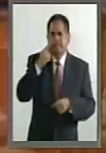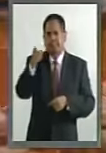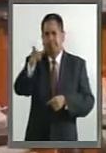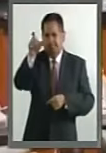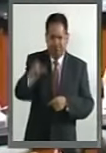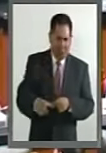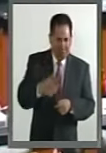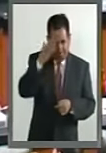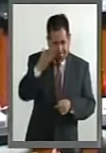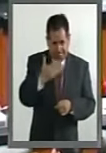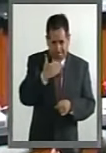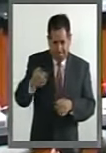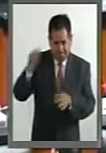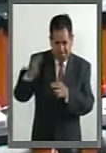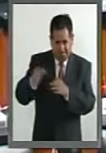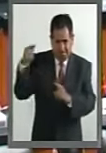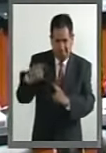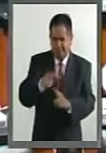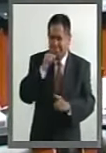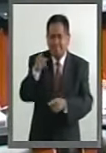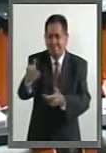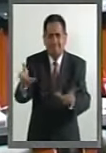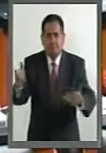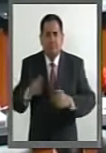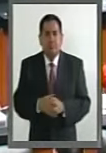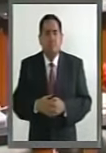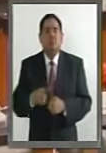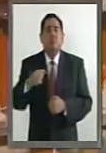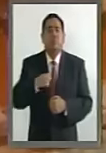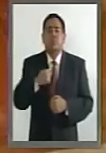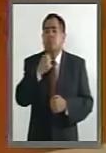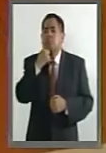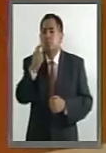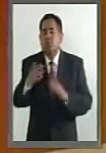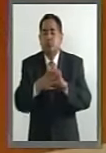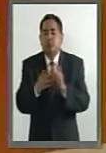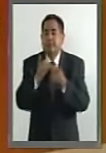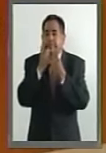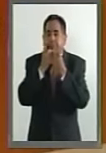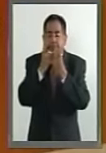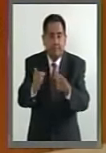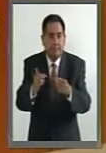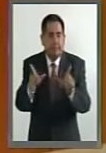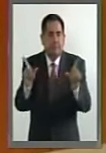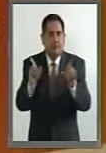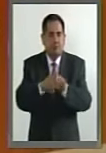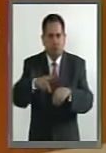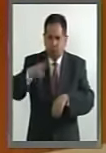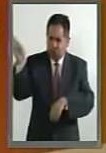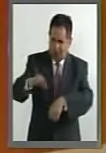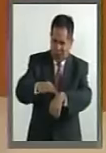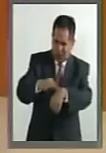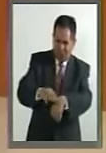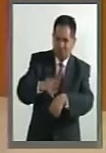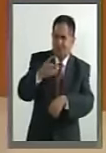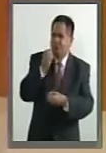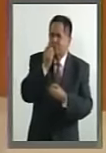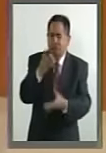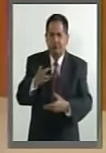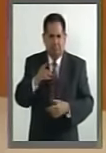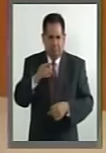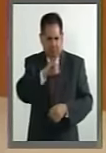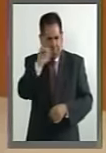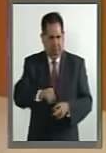capacidad y su eficacia. Entonces, yo solamente estoy diciendo la realidad. Ningún